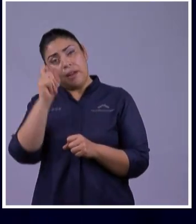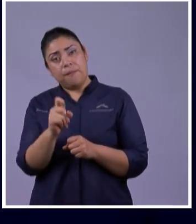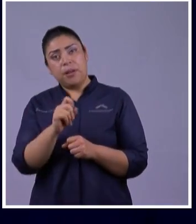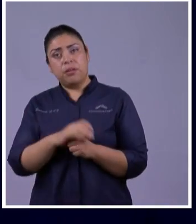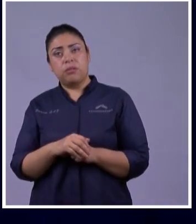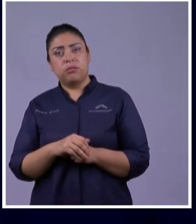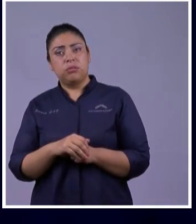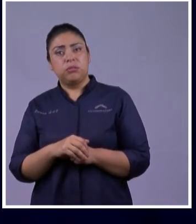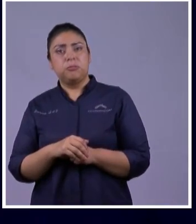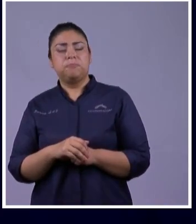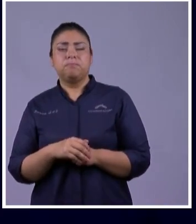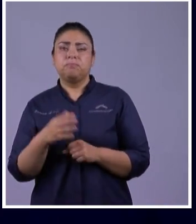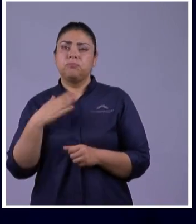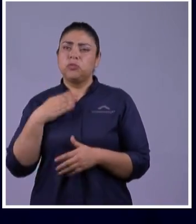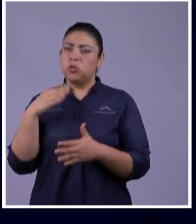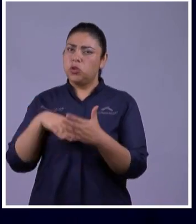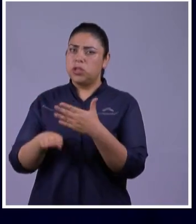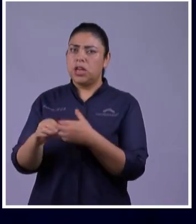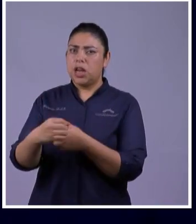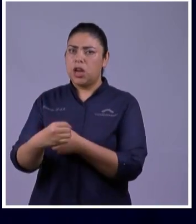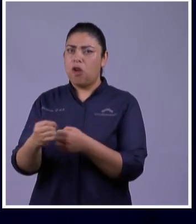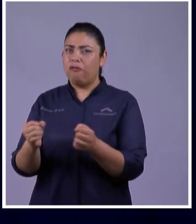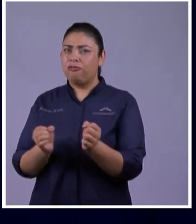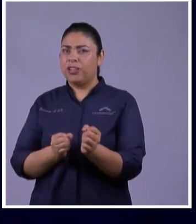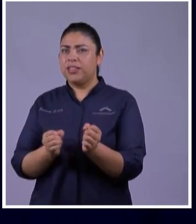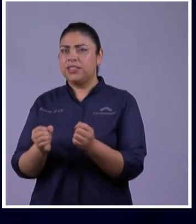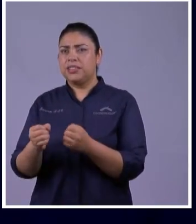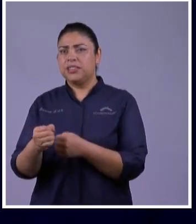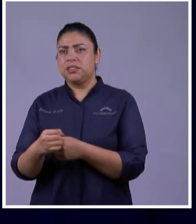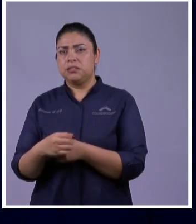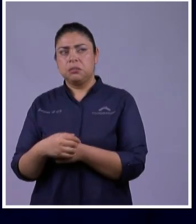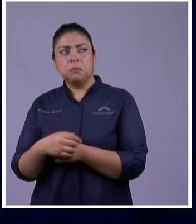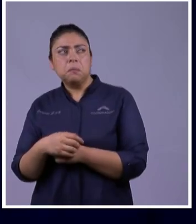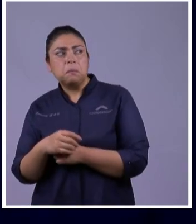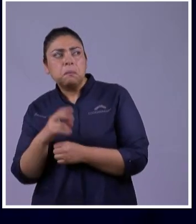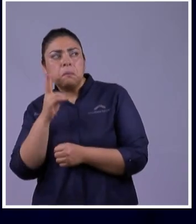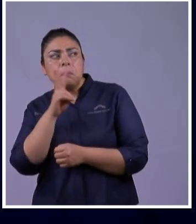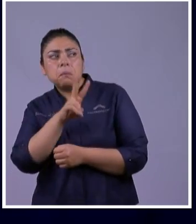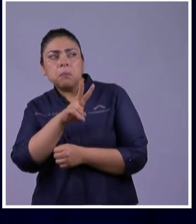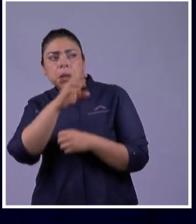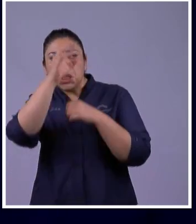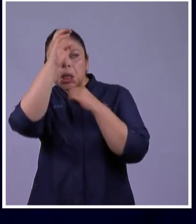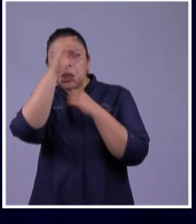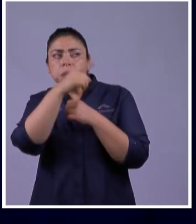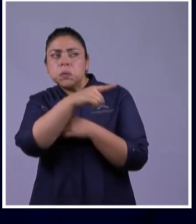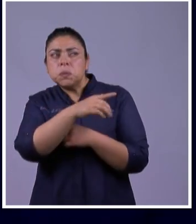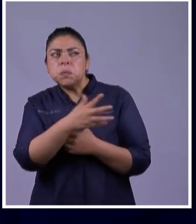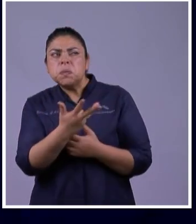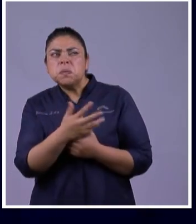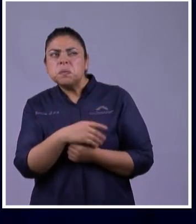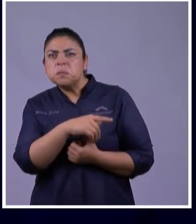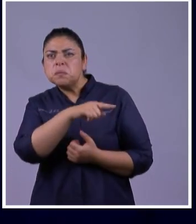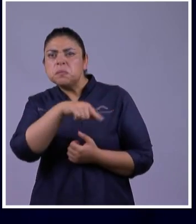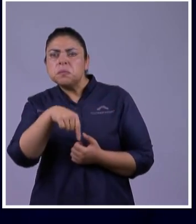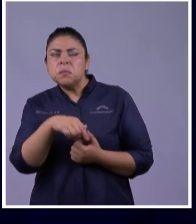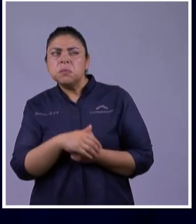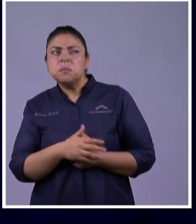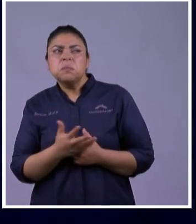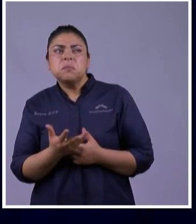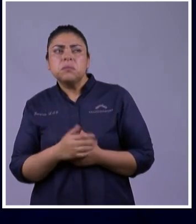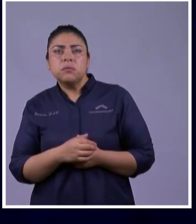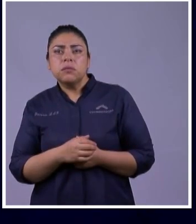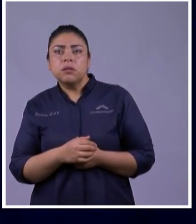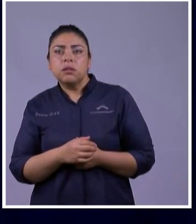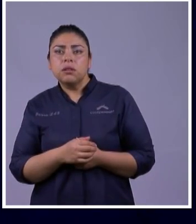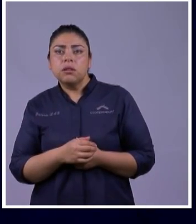forma rara Y yo decía ¿Qué onda? ¿Qué les pasa? Mucha que tienen ¿Qué onda? ¿Qué les pasa? Cash me dijeron ¿Vos ya no trabajas aquí?